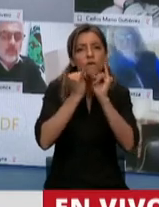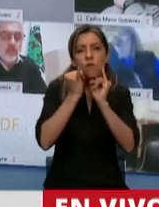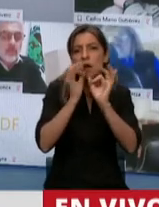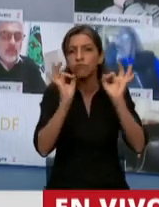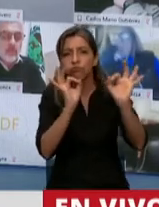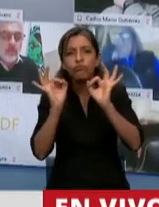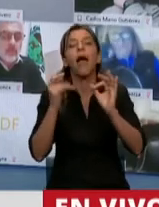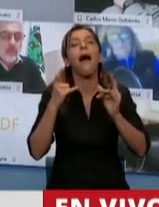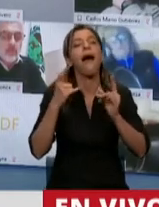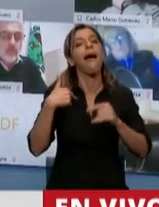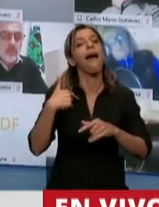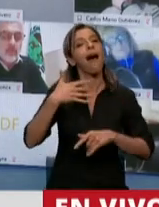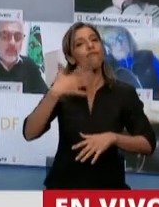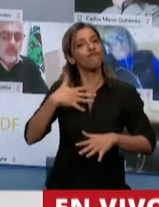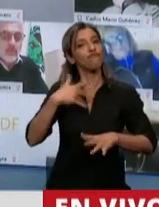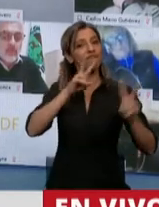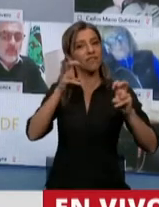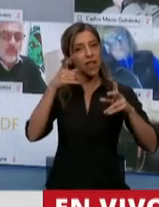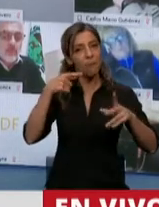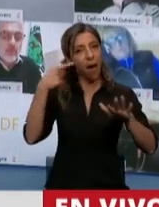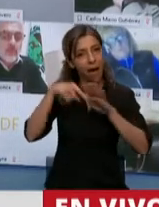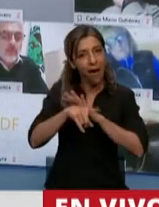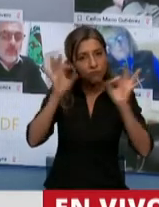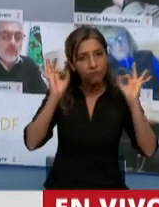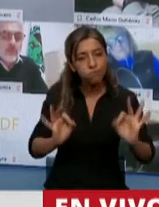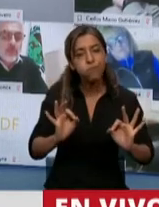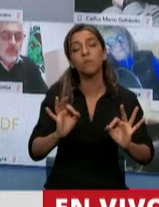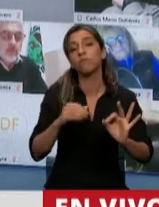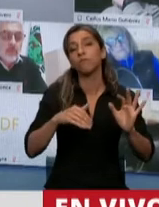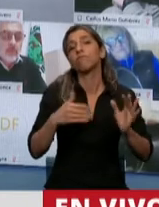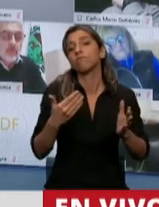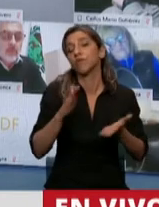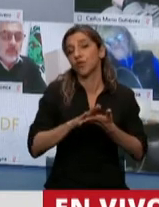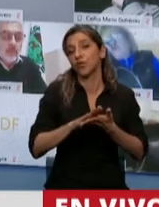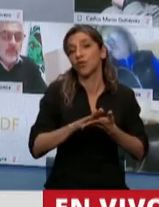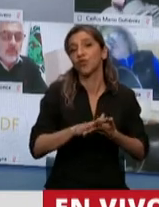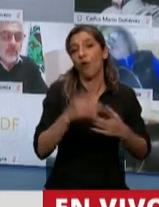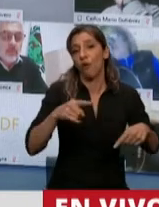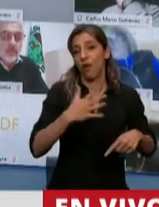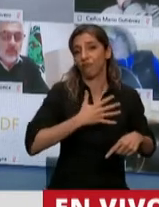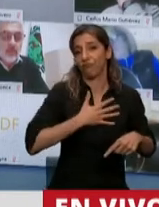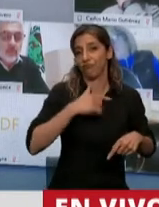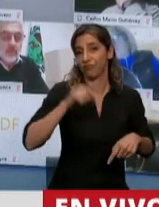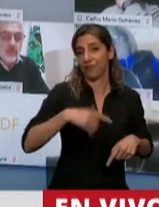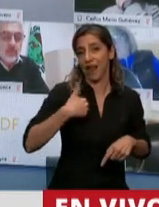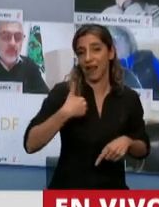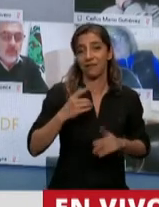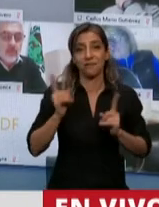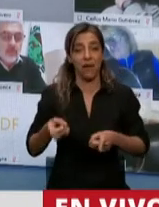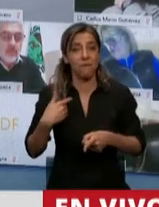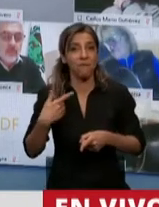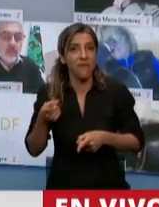tema. El tema particularmente de soberanía y de lo que significa el recurso hídicola para la Argentina.